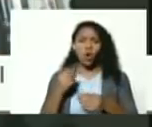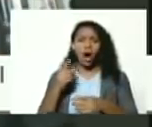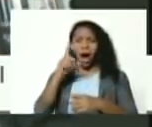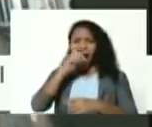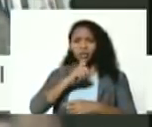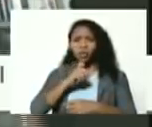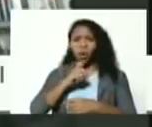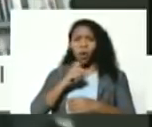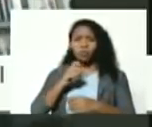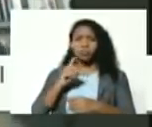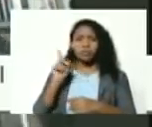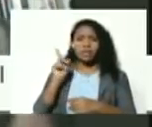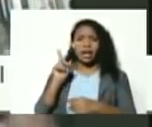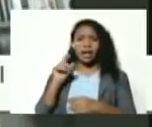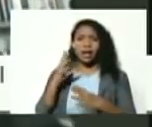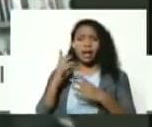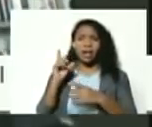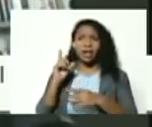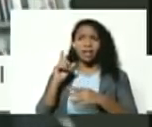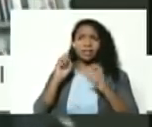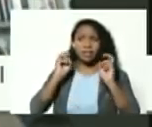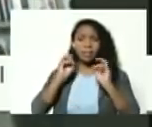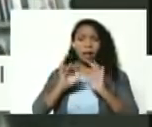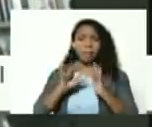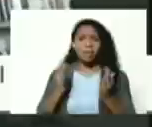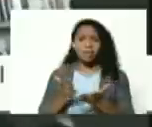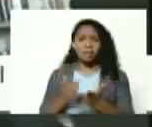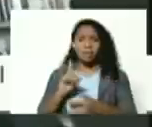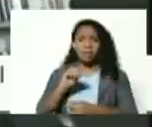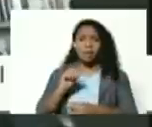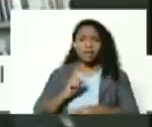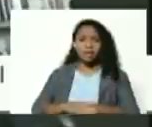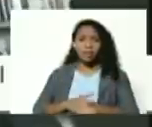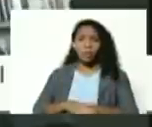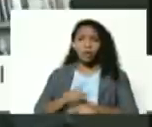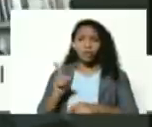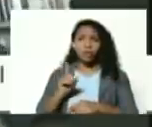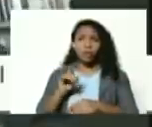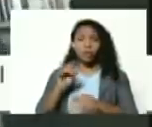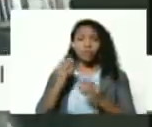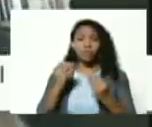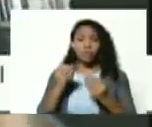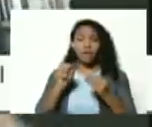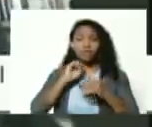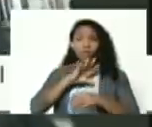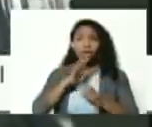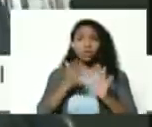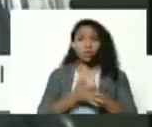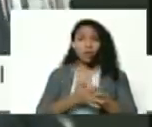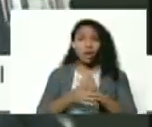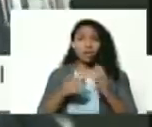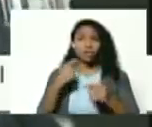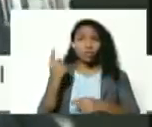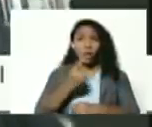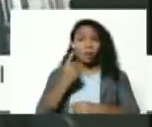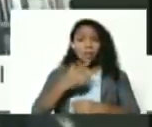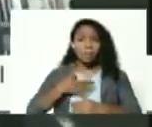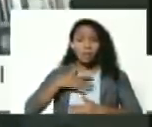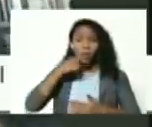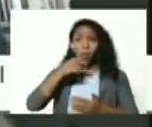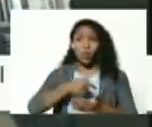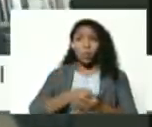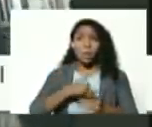incluyendo durante la pandemia felicidades estoy hablando no solamente en mi nombre